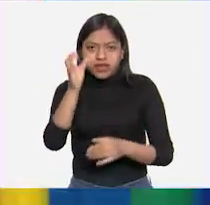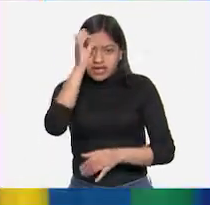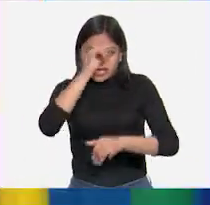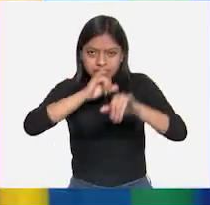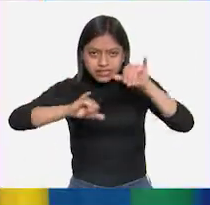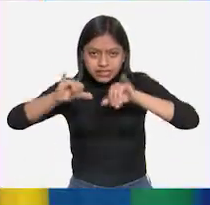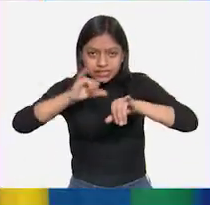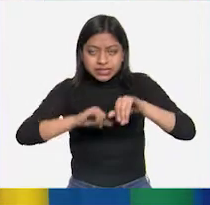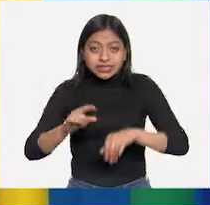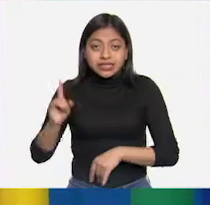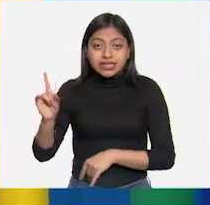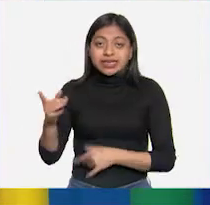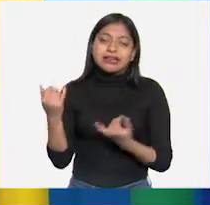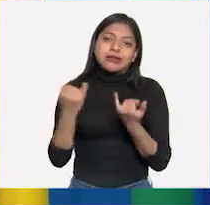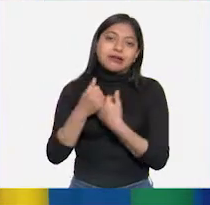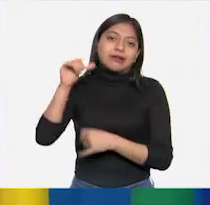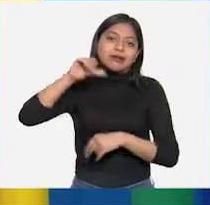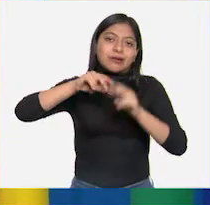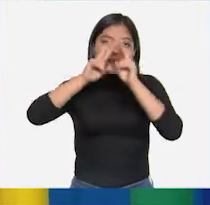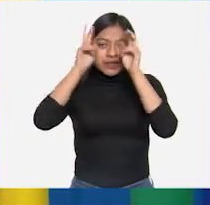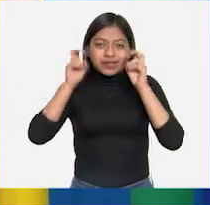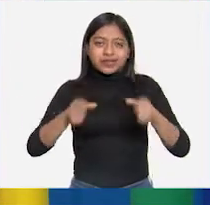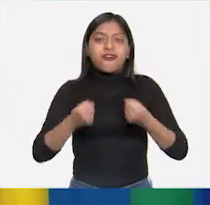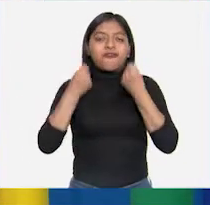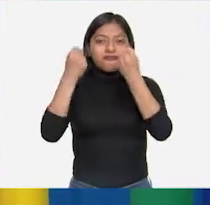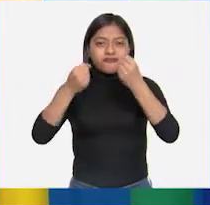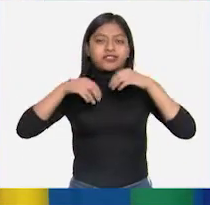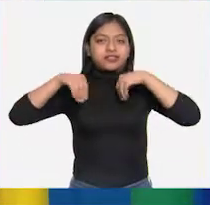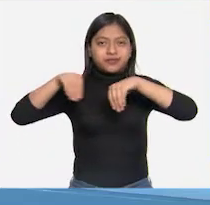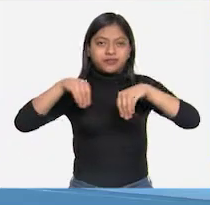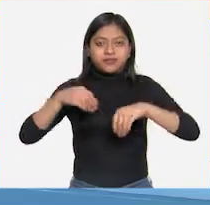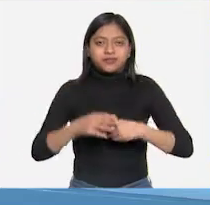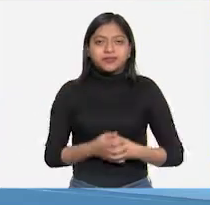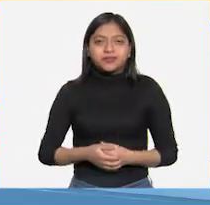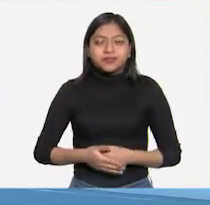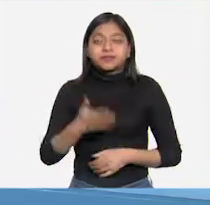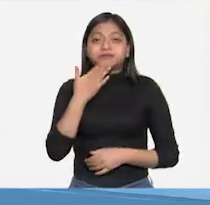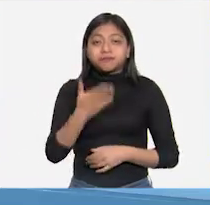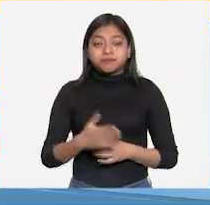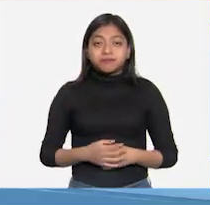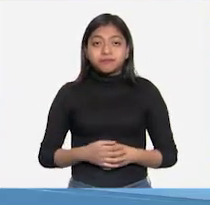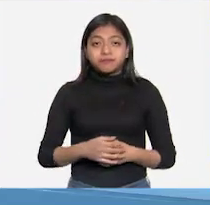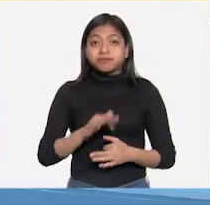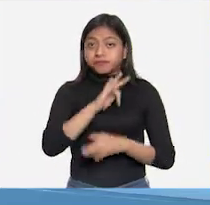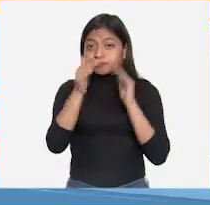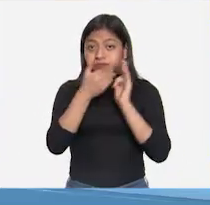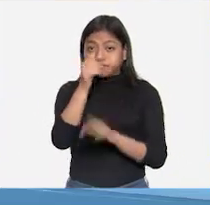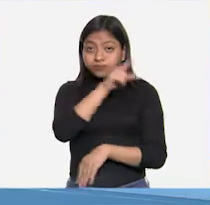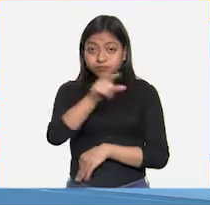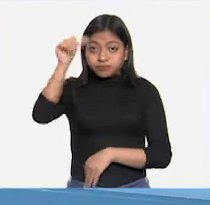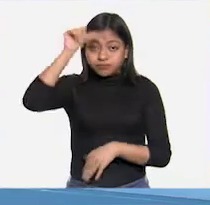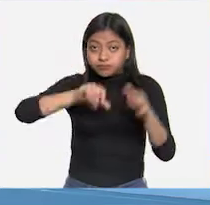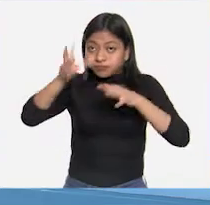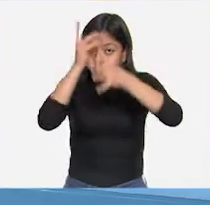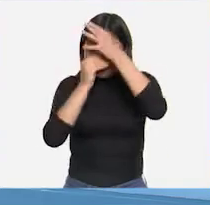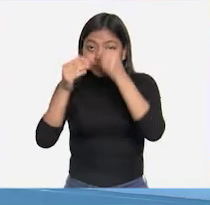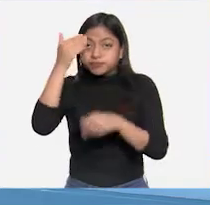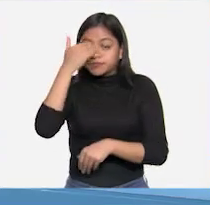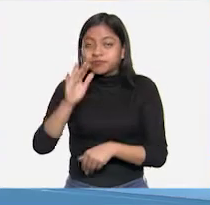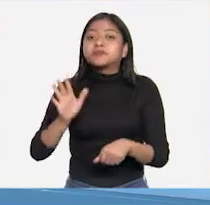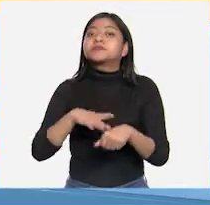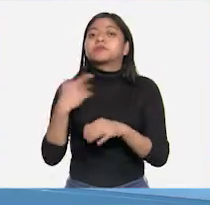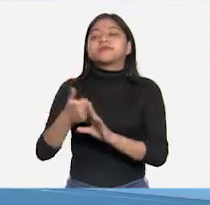sobre todo a estos temas de la fuerza y del movimiento. Bien, me parece bien, porque todo lo que conocemos hoy se lo debemos